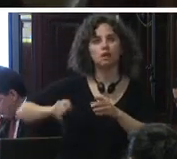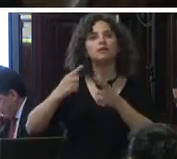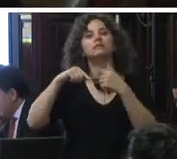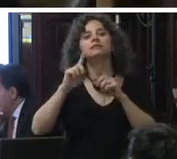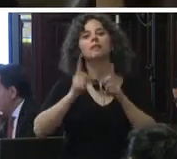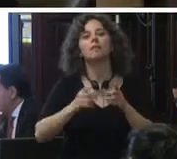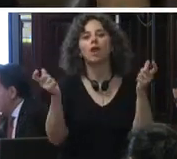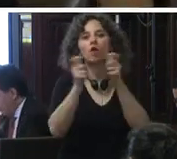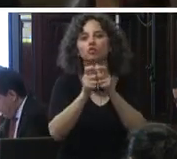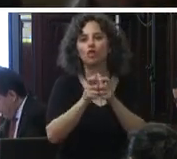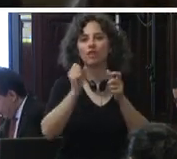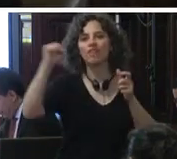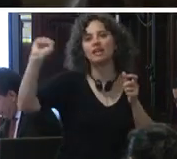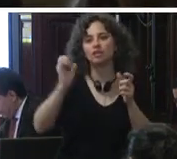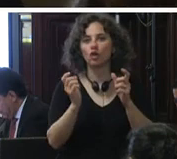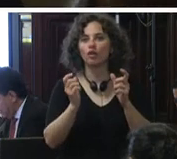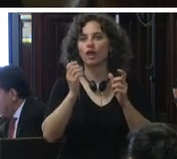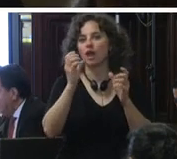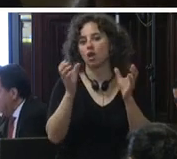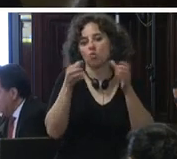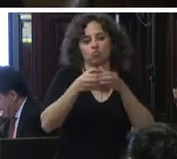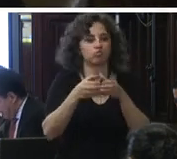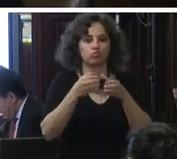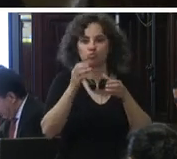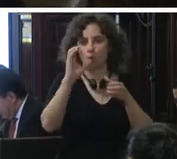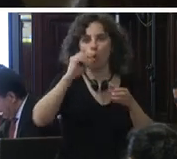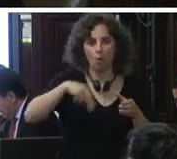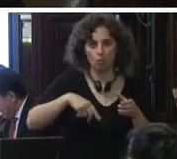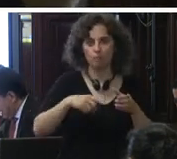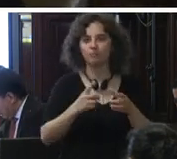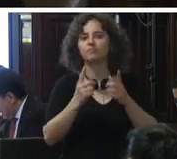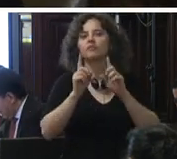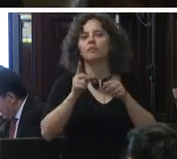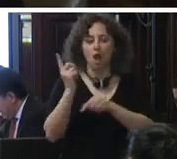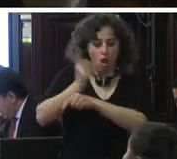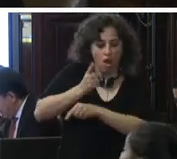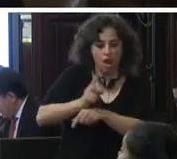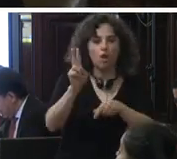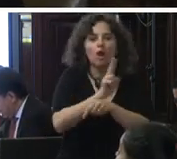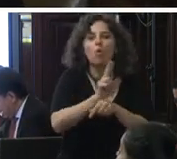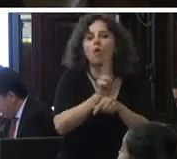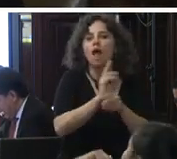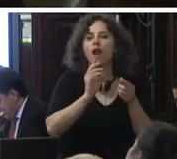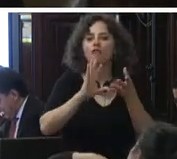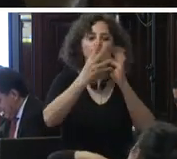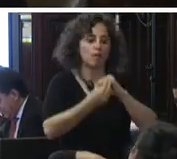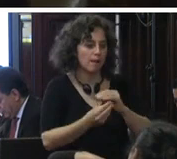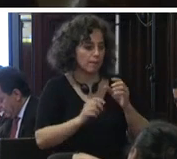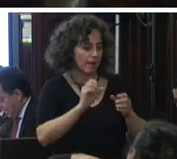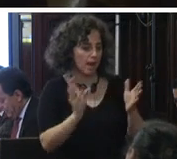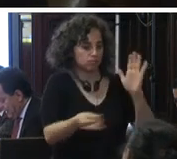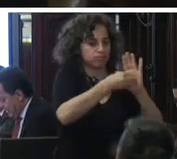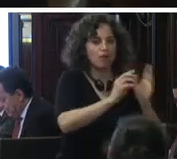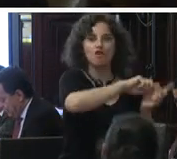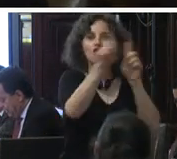delito del fuero federal o del fuero común este ordenamiento además regula los medios para lograr reinserción